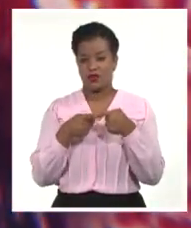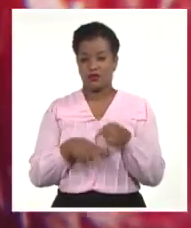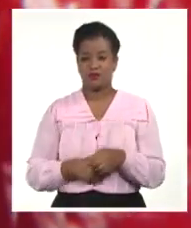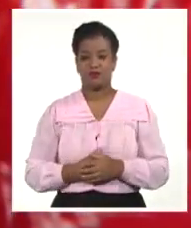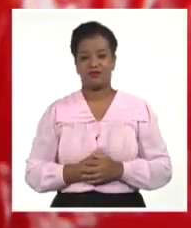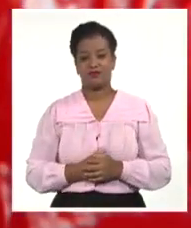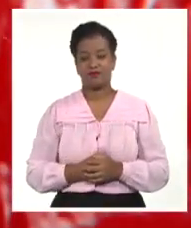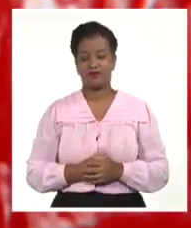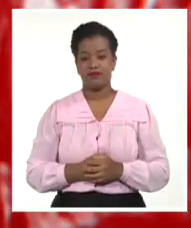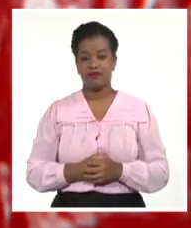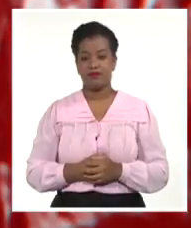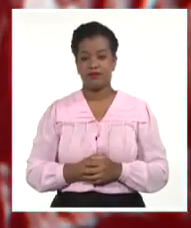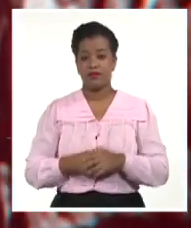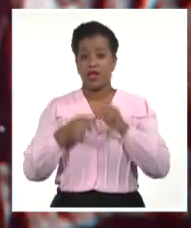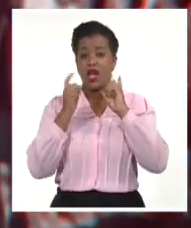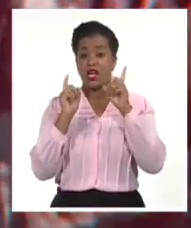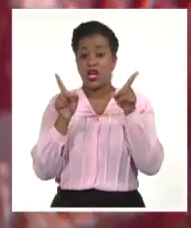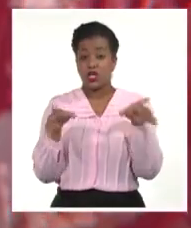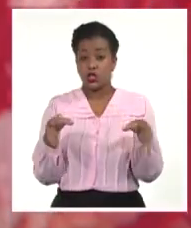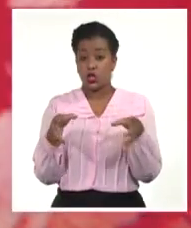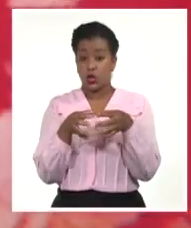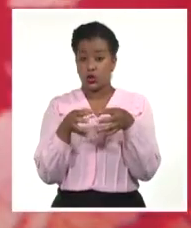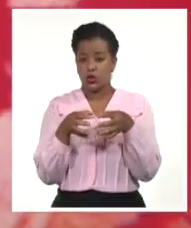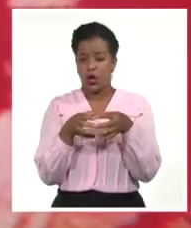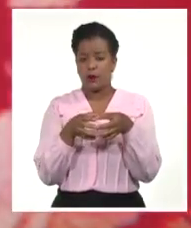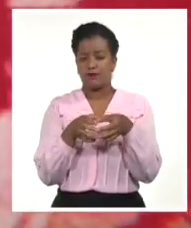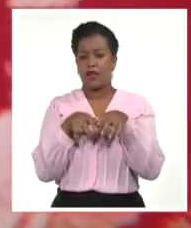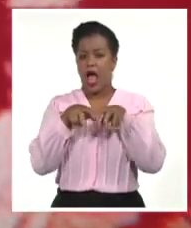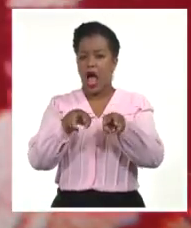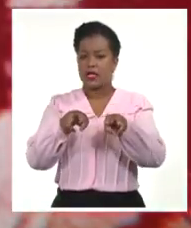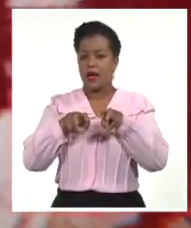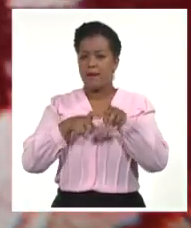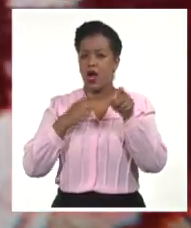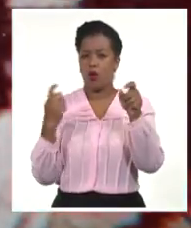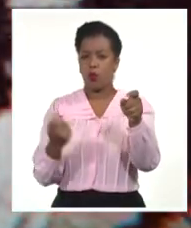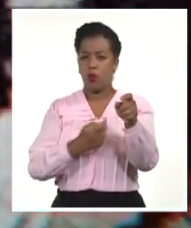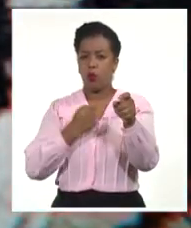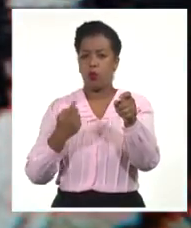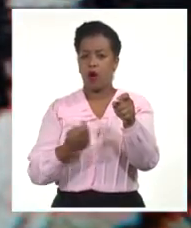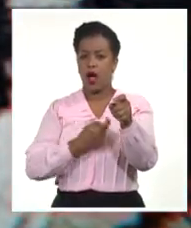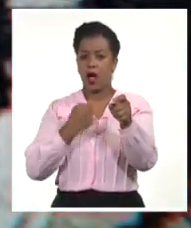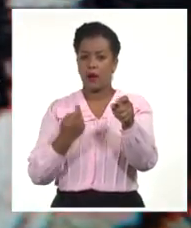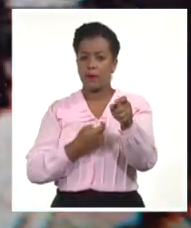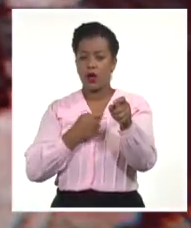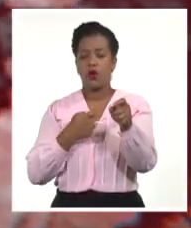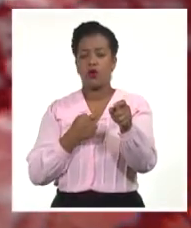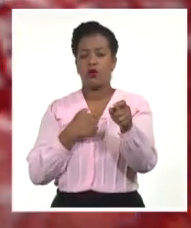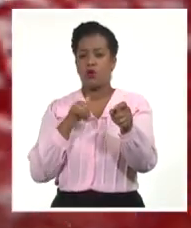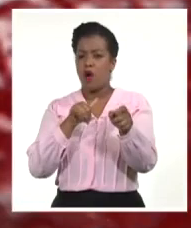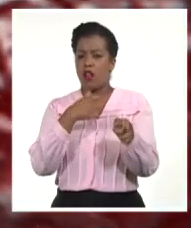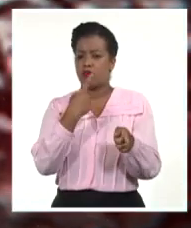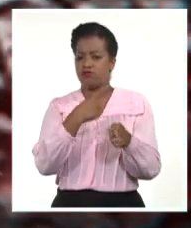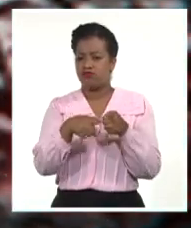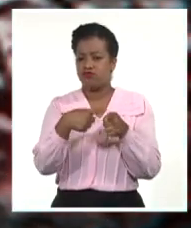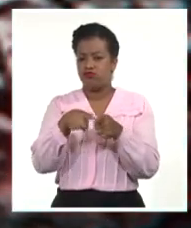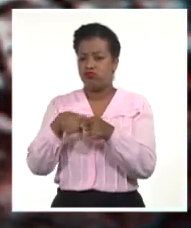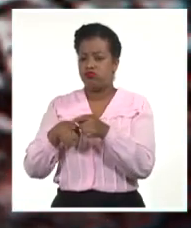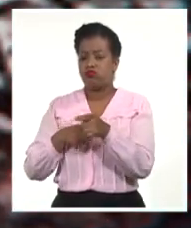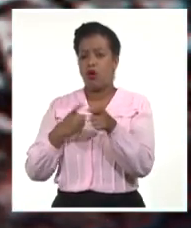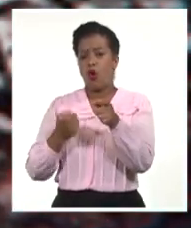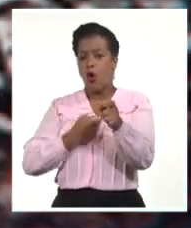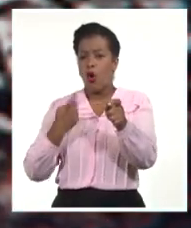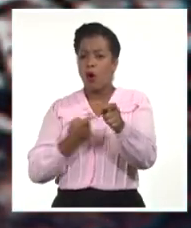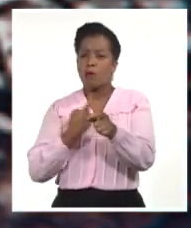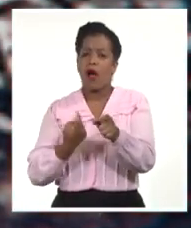La reunión de las minas, la Asamblea de Guaymaro, acciones como el rescate al brigadier Julio Sanguilí y los combates de Ceja de